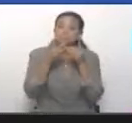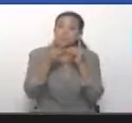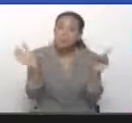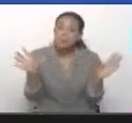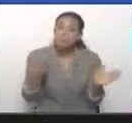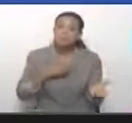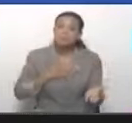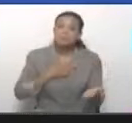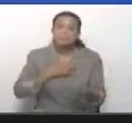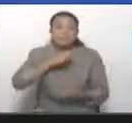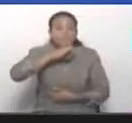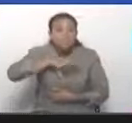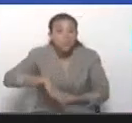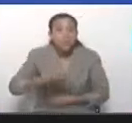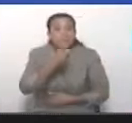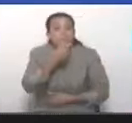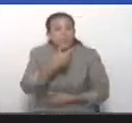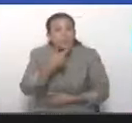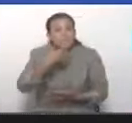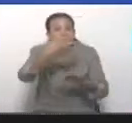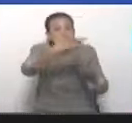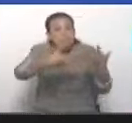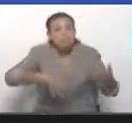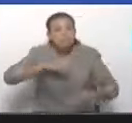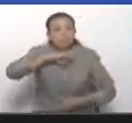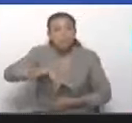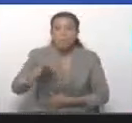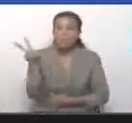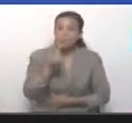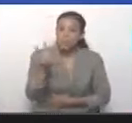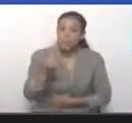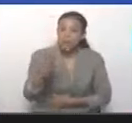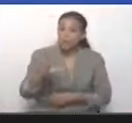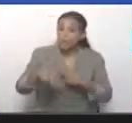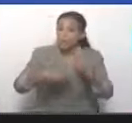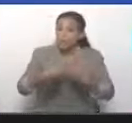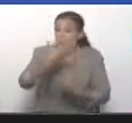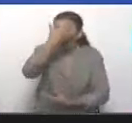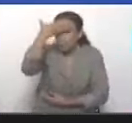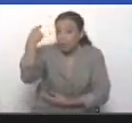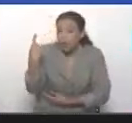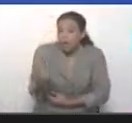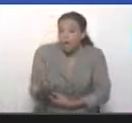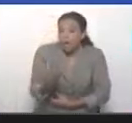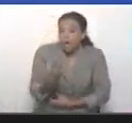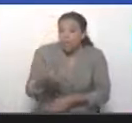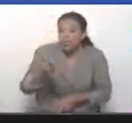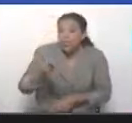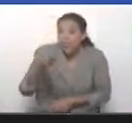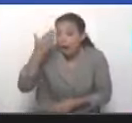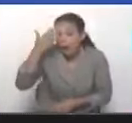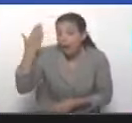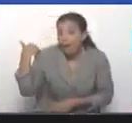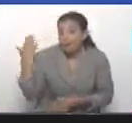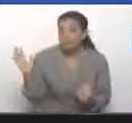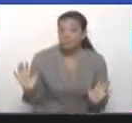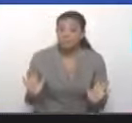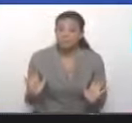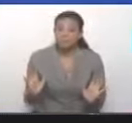Es una historia bella, que nunca se había vivido en Venezuela y que poco se vive en el mundo.